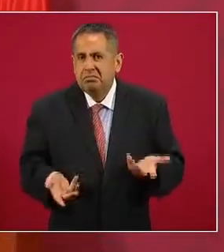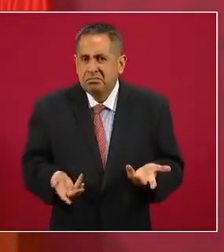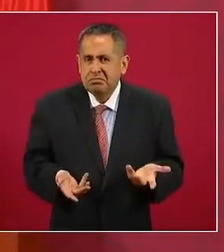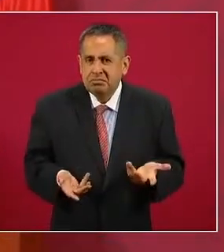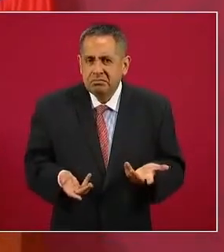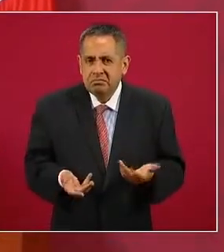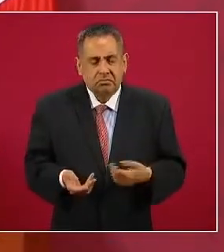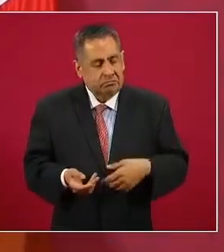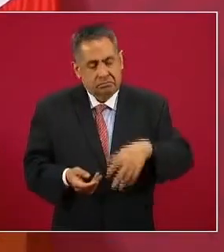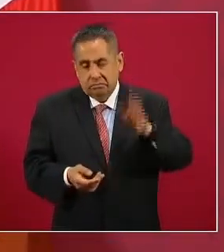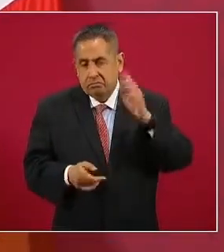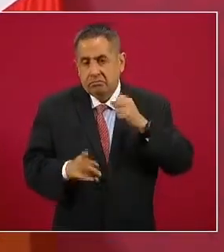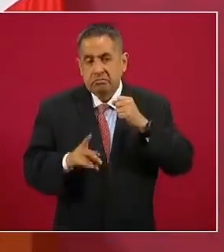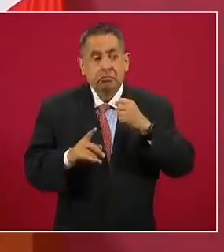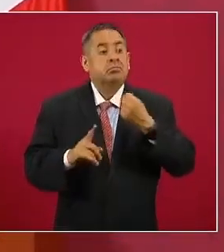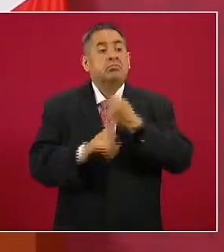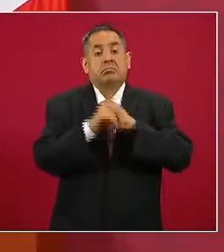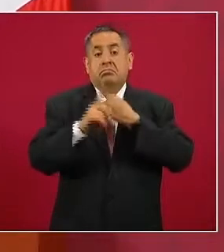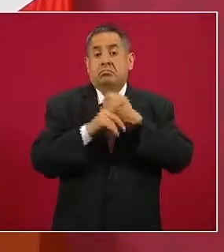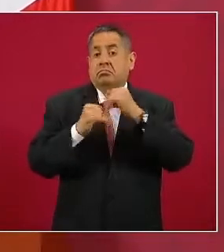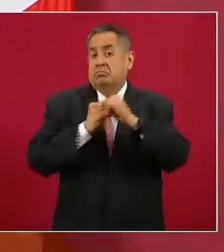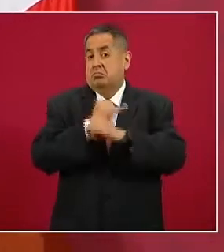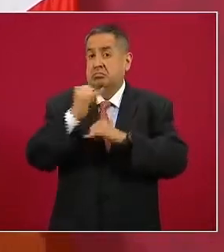además de un conflicto internacional